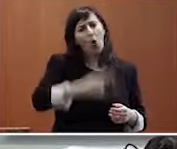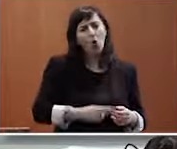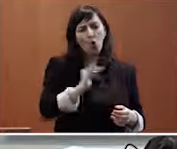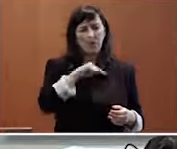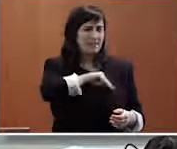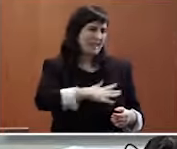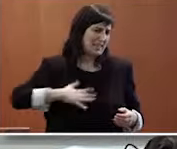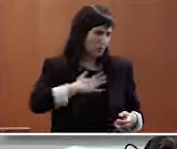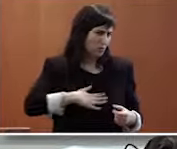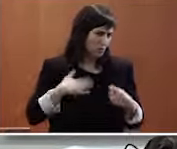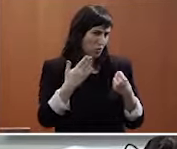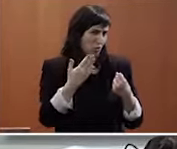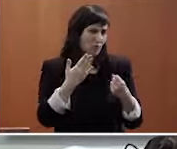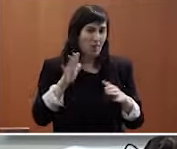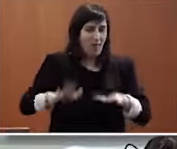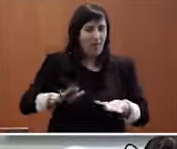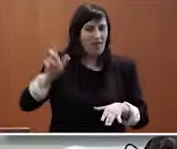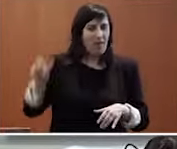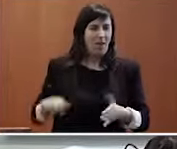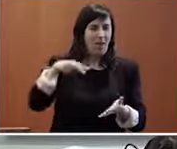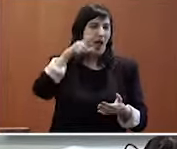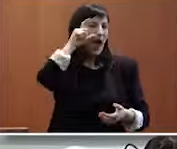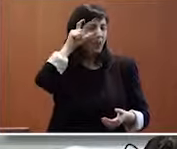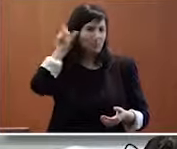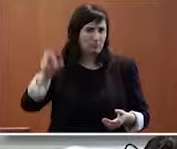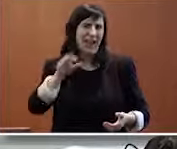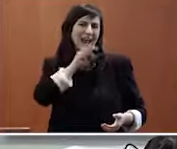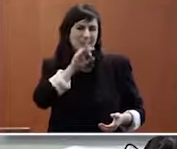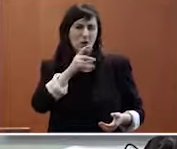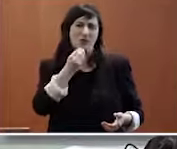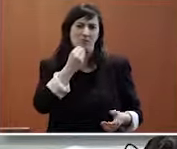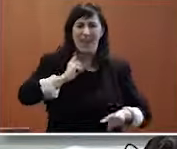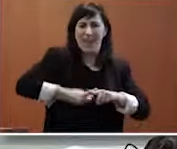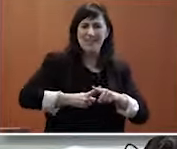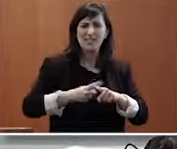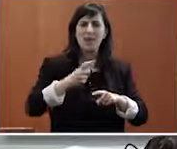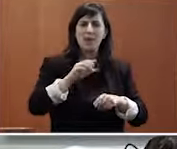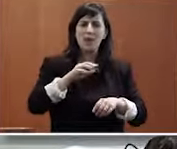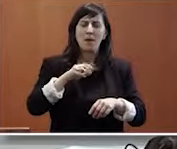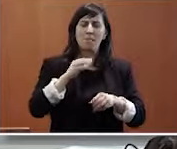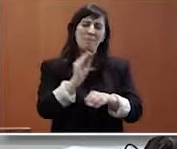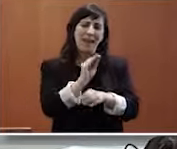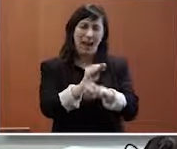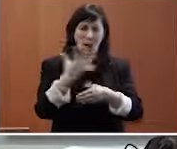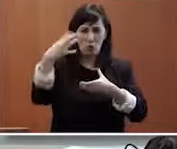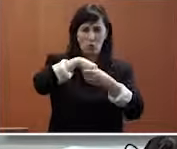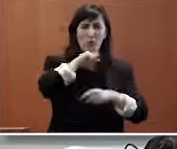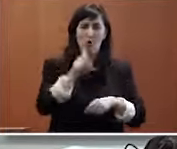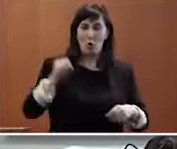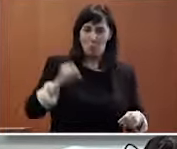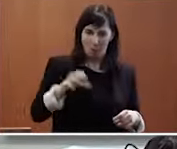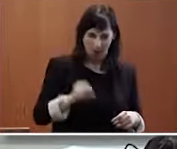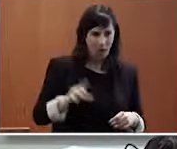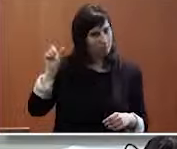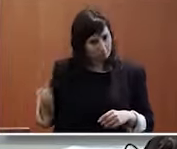tener aquí a Alberto Durán. Alberto, gallego de Ferrol, ex-becario de la Fundación Marrié, por máis señas, é